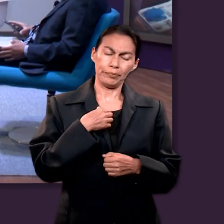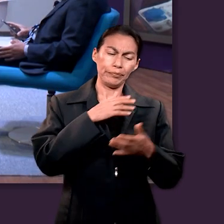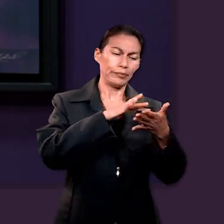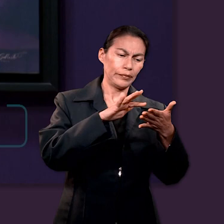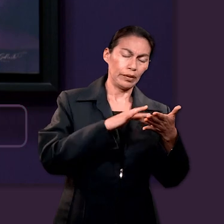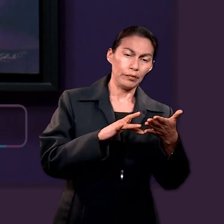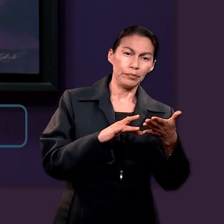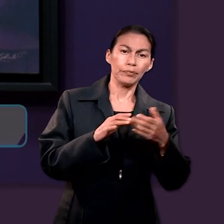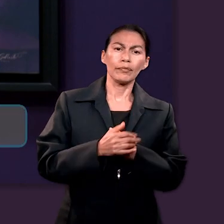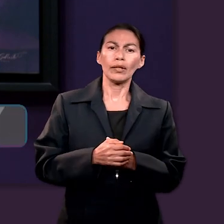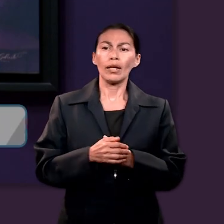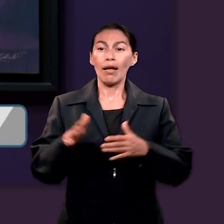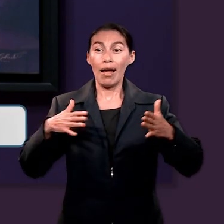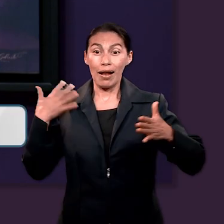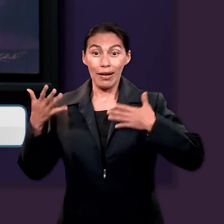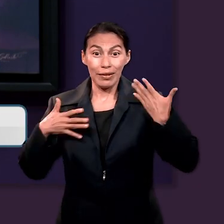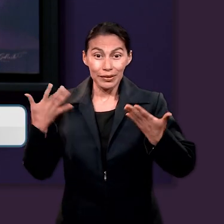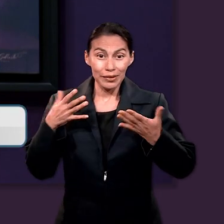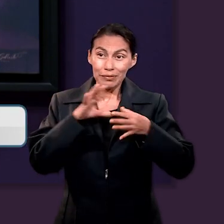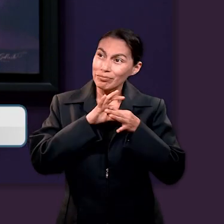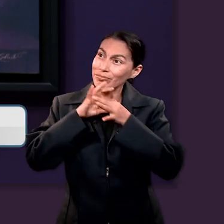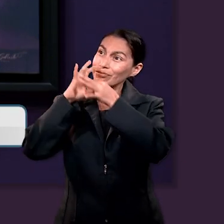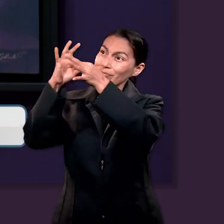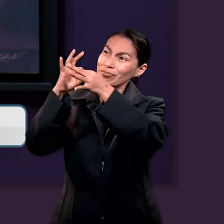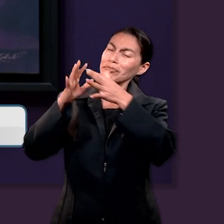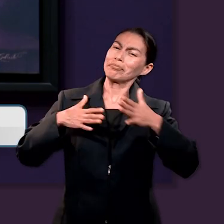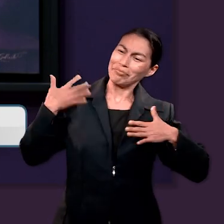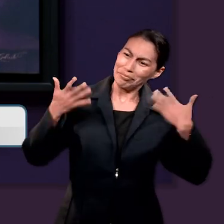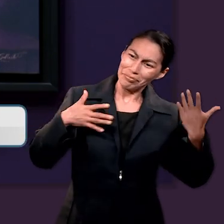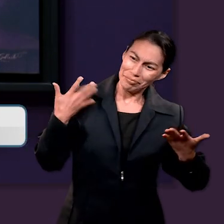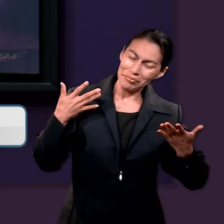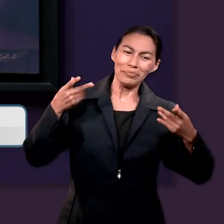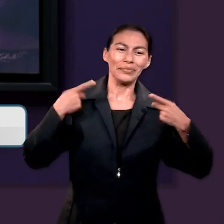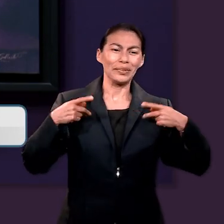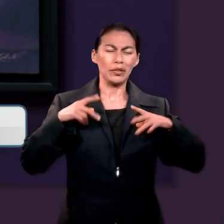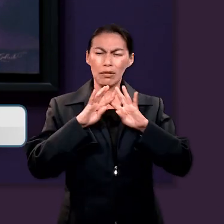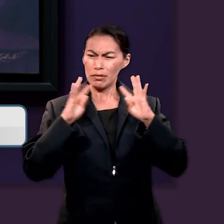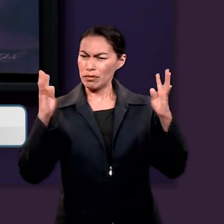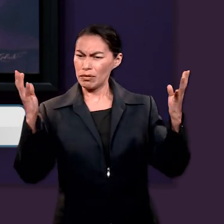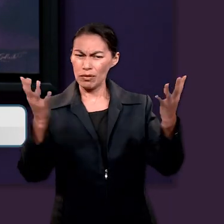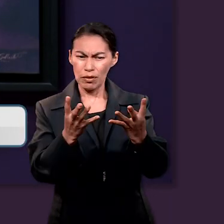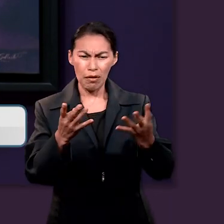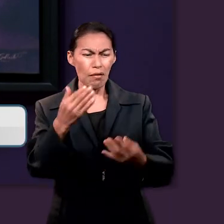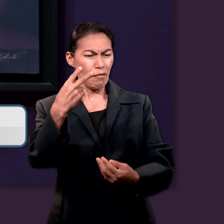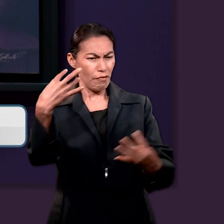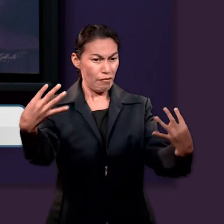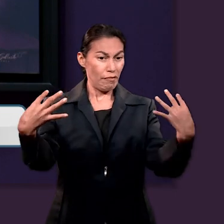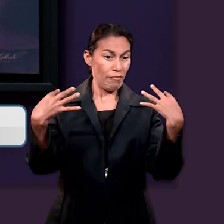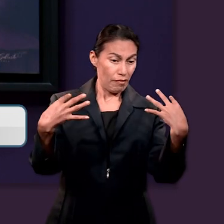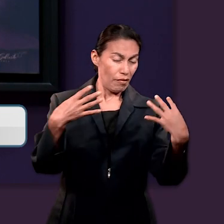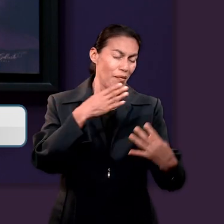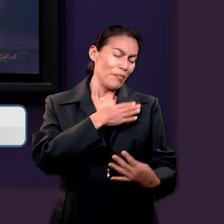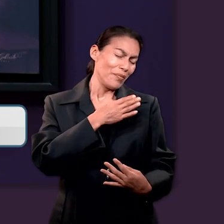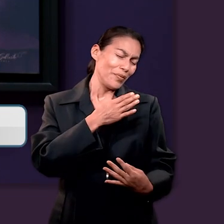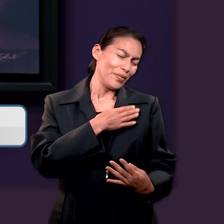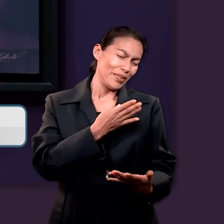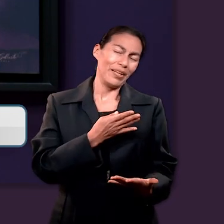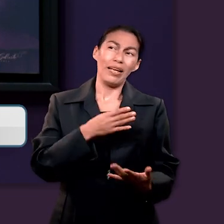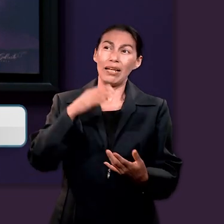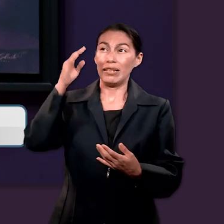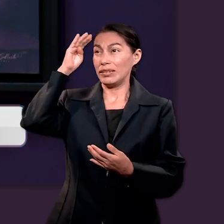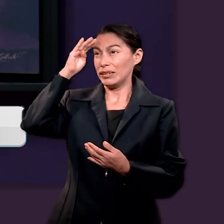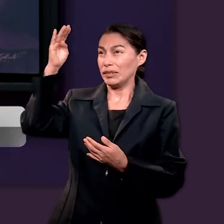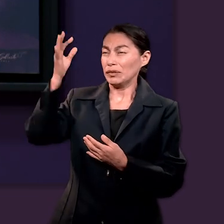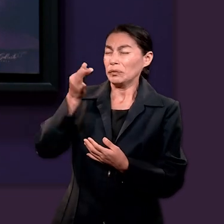en el Señor siempre. Otra vez digo, regocijaos. Vuestra gentileza sea conocida de todos los hombres. El Señor